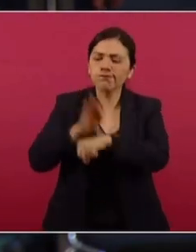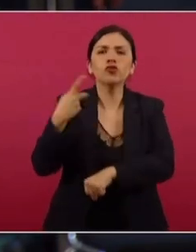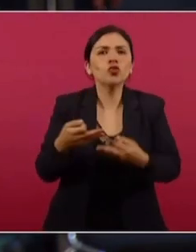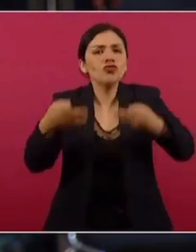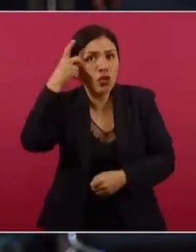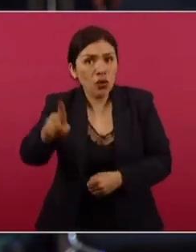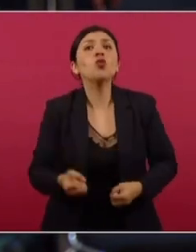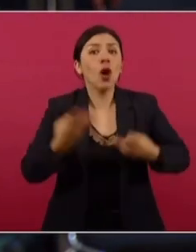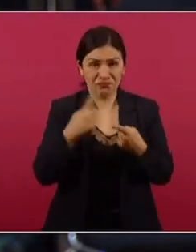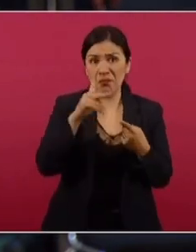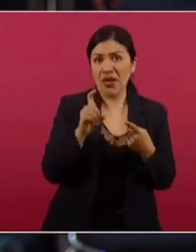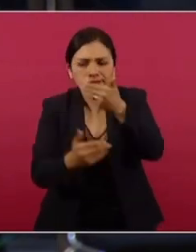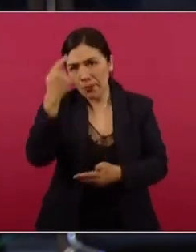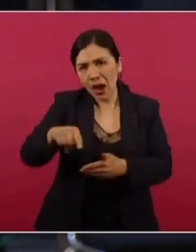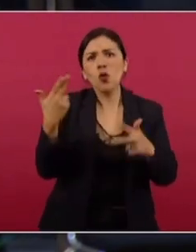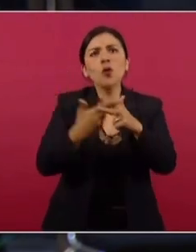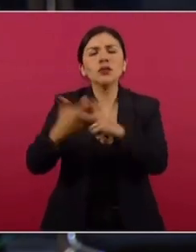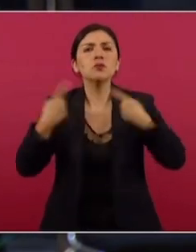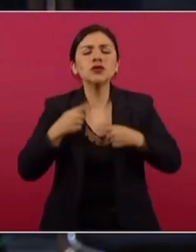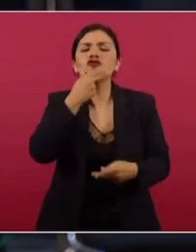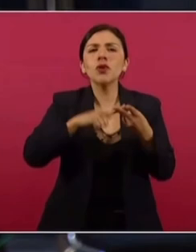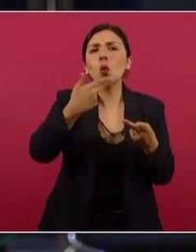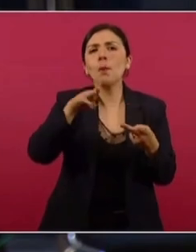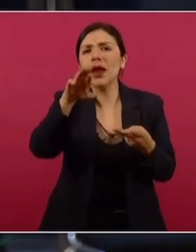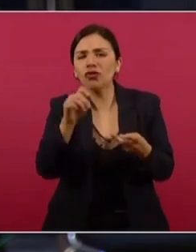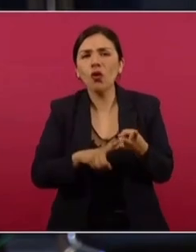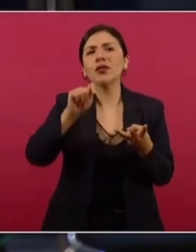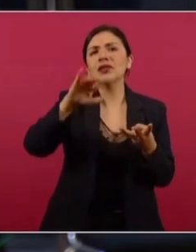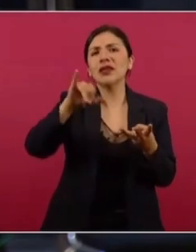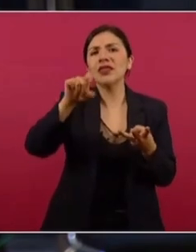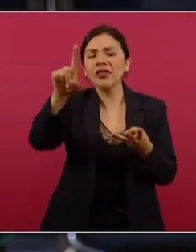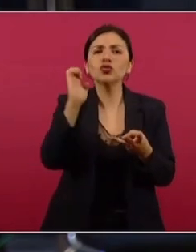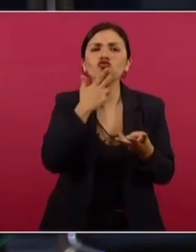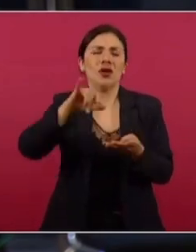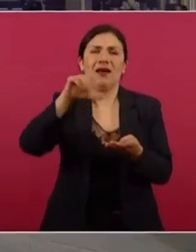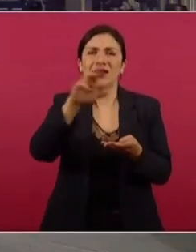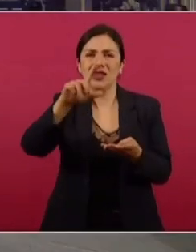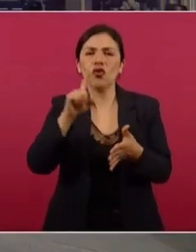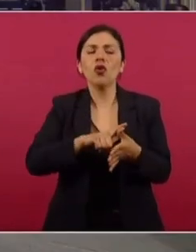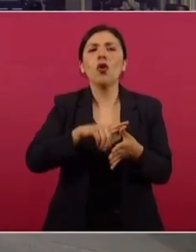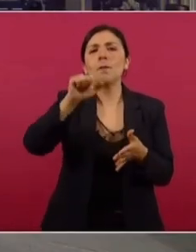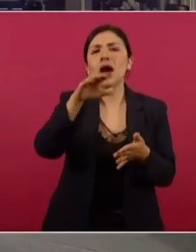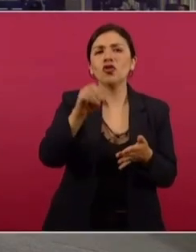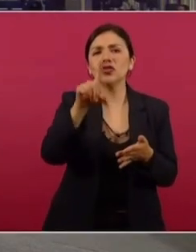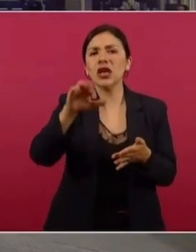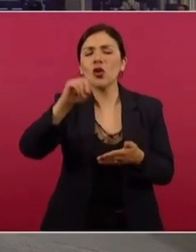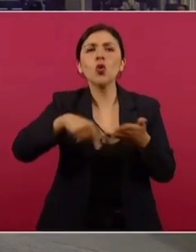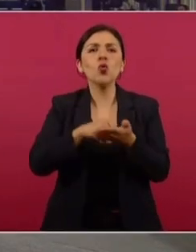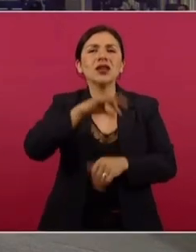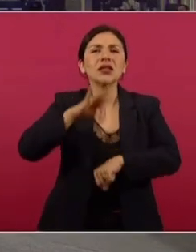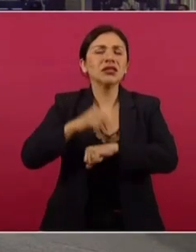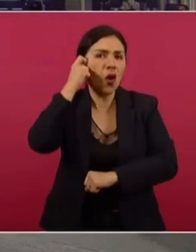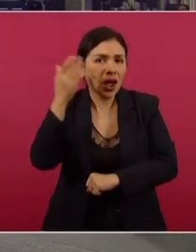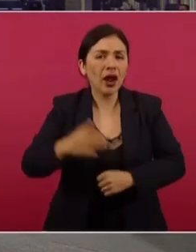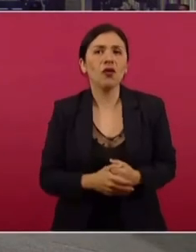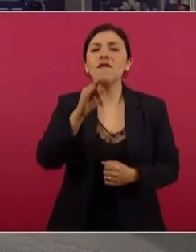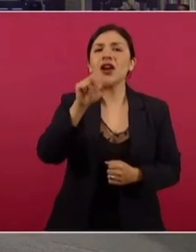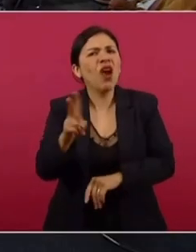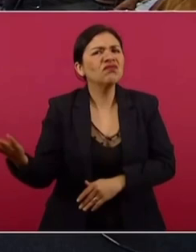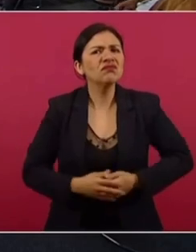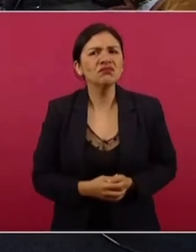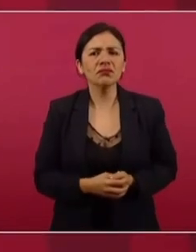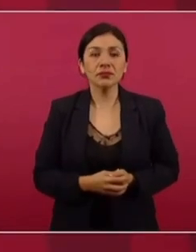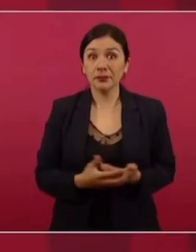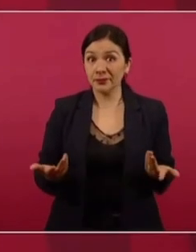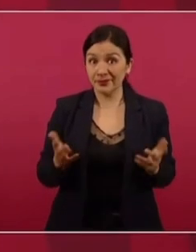¿Cuántos van? Le nombro algunos. Pedro Vázquez, es el más reciente. Alberto Valdobino de Oaxaca, Trinidad Aldenegro de Chihuahua, Julián Carrí, Marco Antonio Zarco en Chilpacingo Guerrero, Francisco Vázquez en